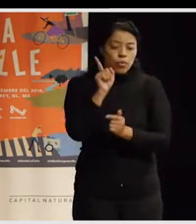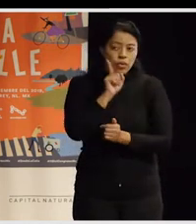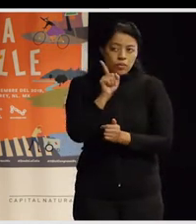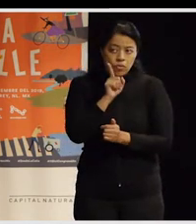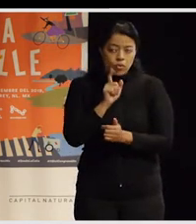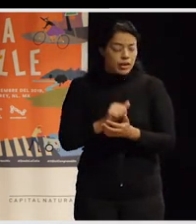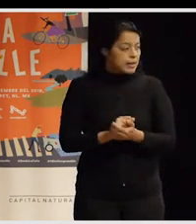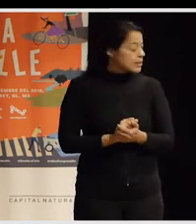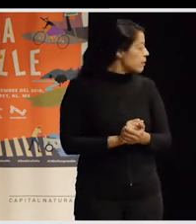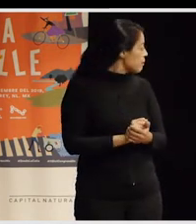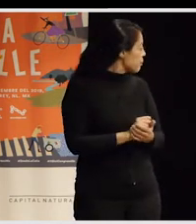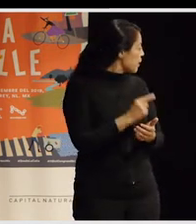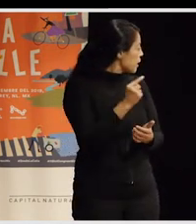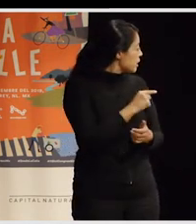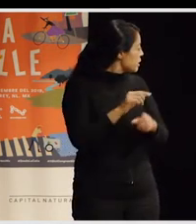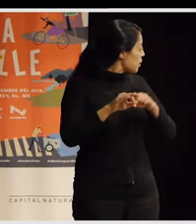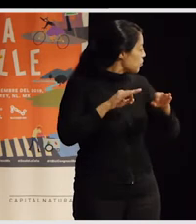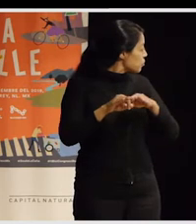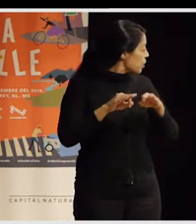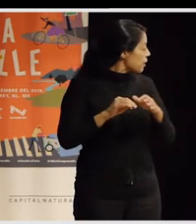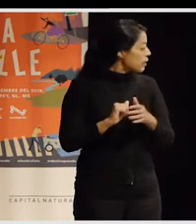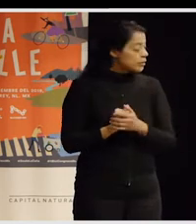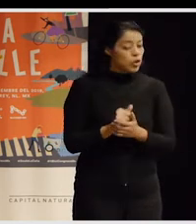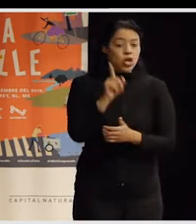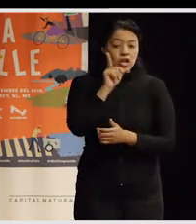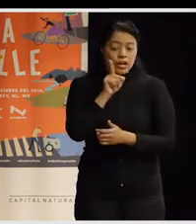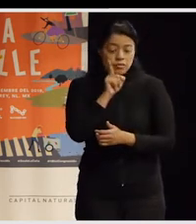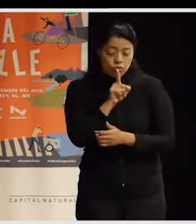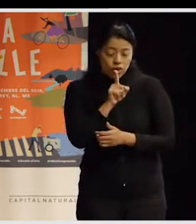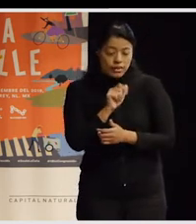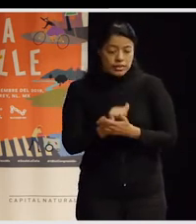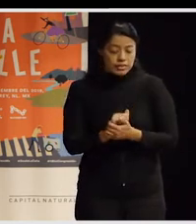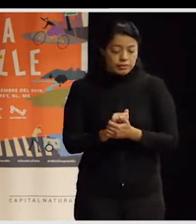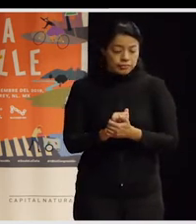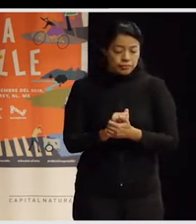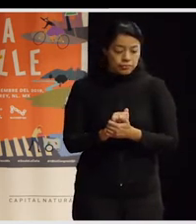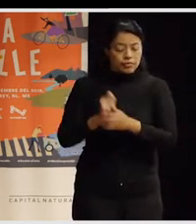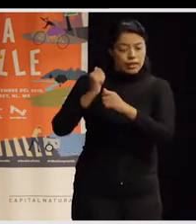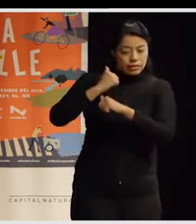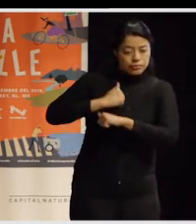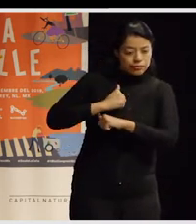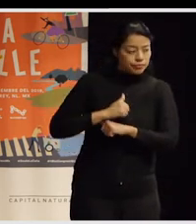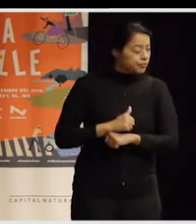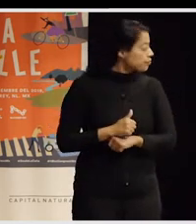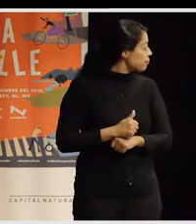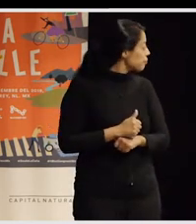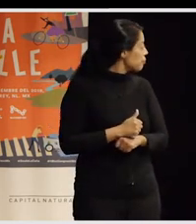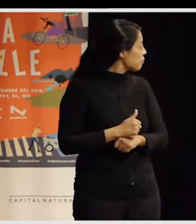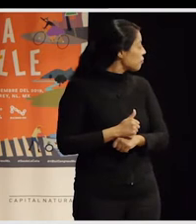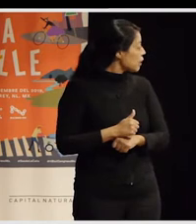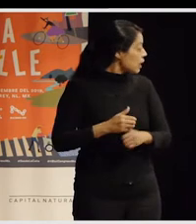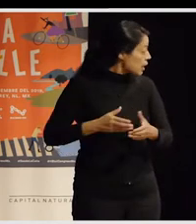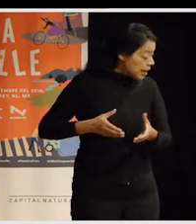trabajan en grupos mixtos y entonces las mujeres, en cambio, dibujaron el río en el medio, la